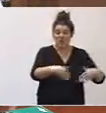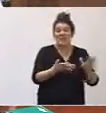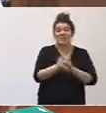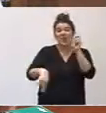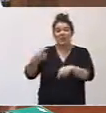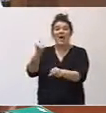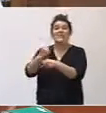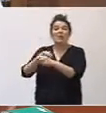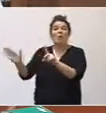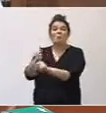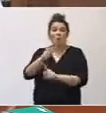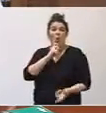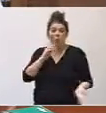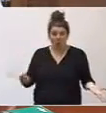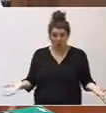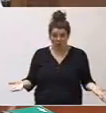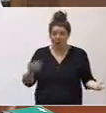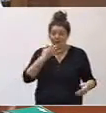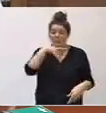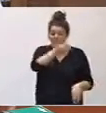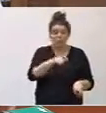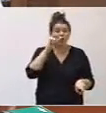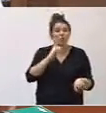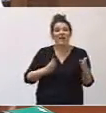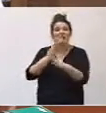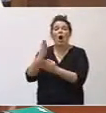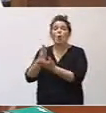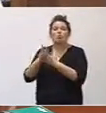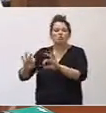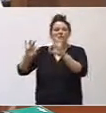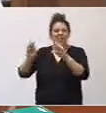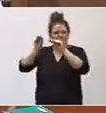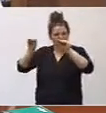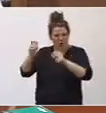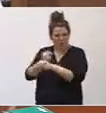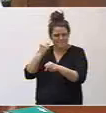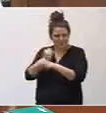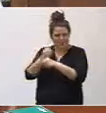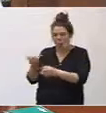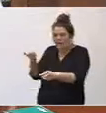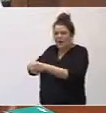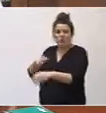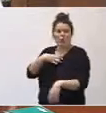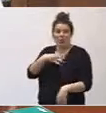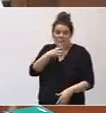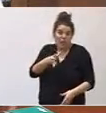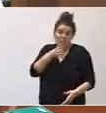una persona sorda acuda a un curso de formación para el empleo, no pueda hacerlo porque no se le facilitan los medios?